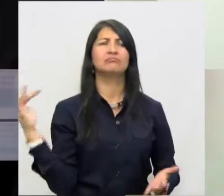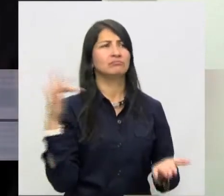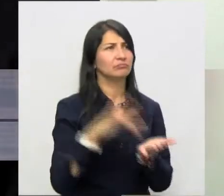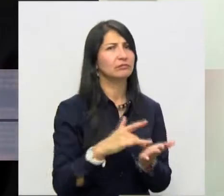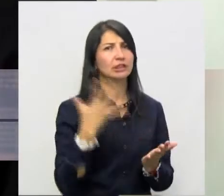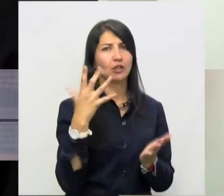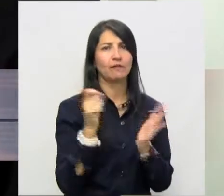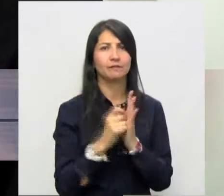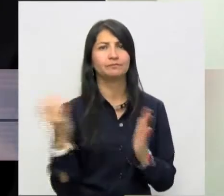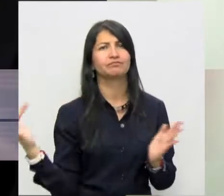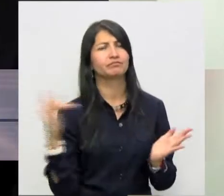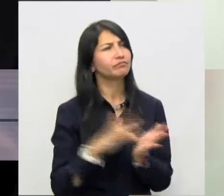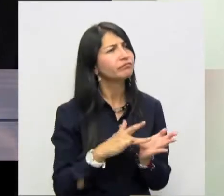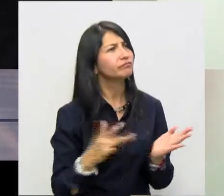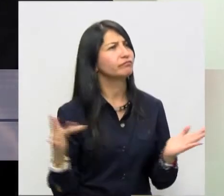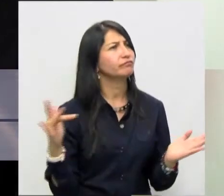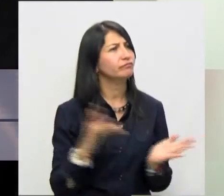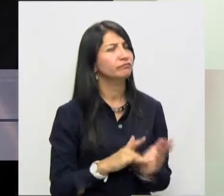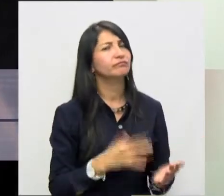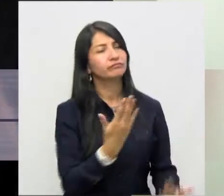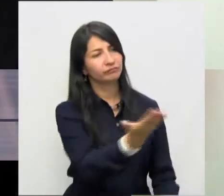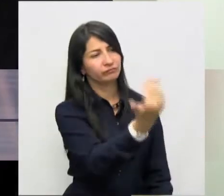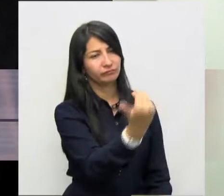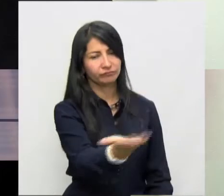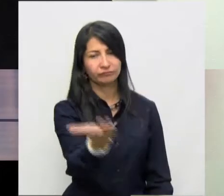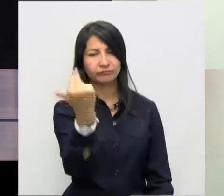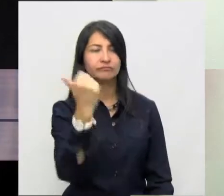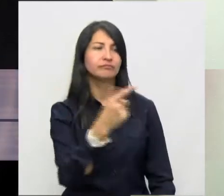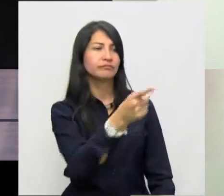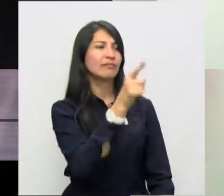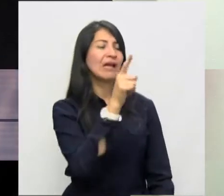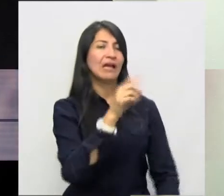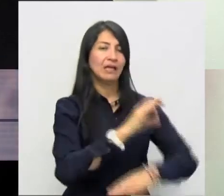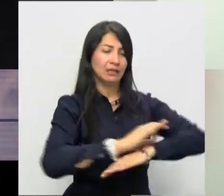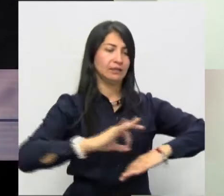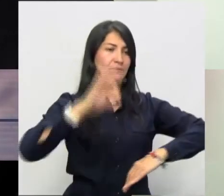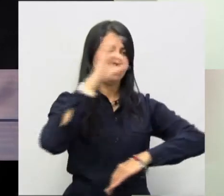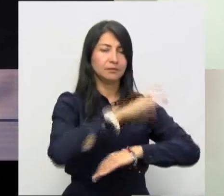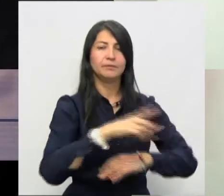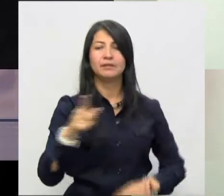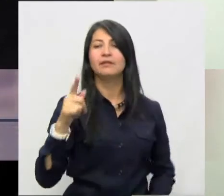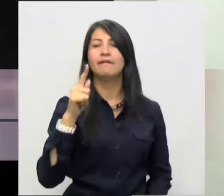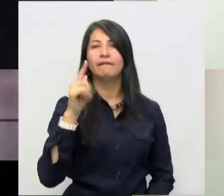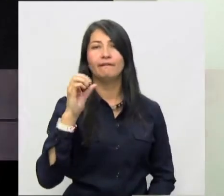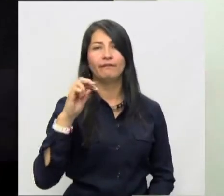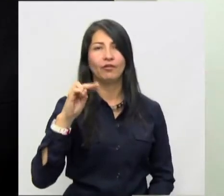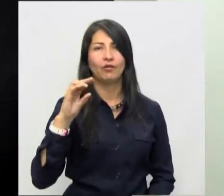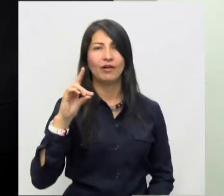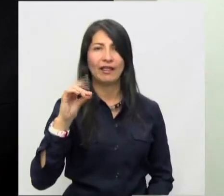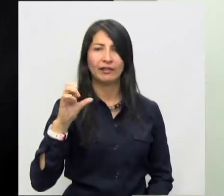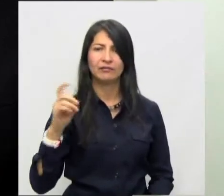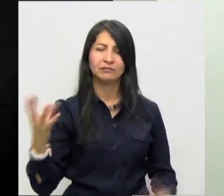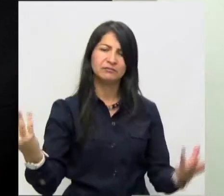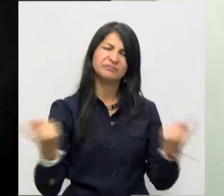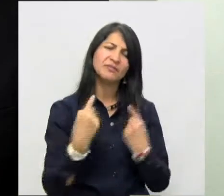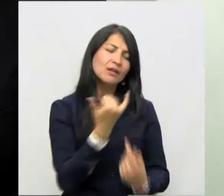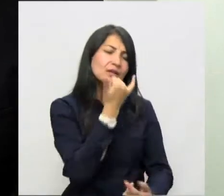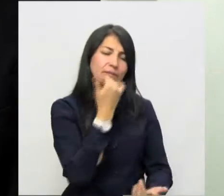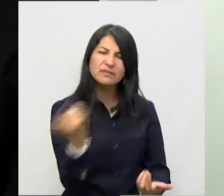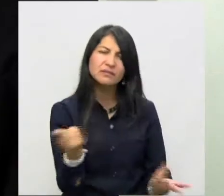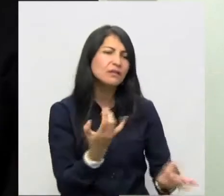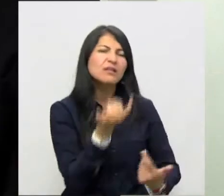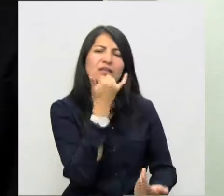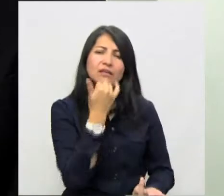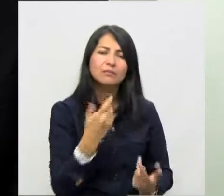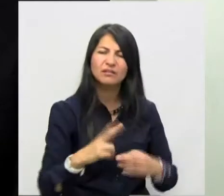de cinco oportunidades, ha requerido a FONADE y a la ESAT para que, por favor, culminen la obra. Recientemente,